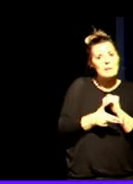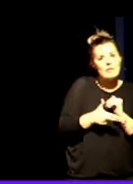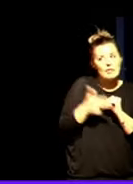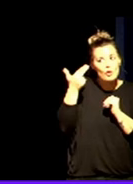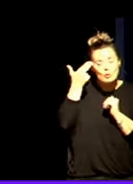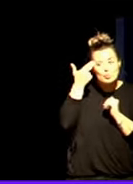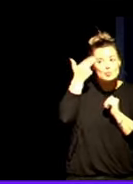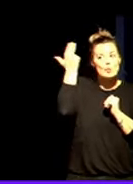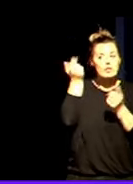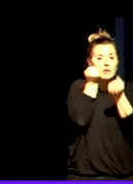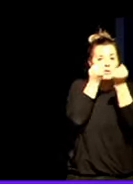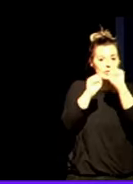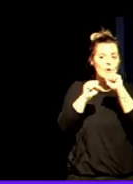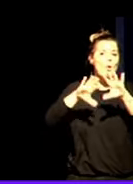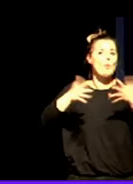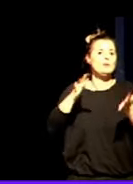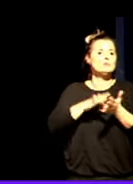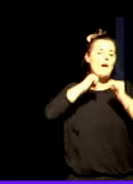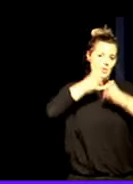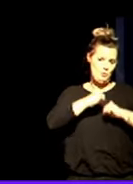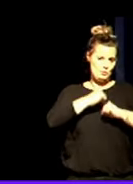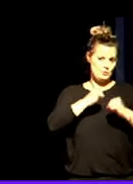adulta. No tenemos dudas al respecto.